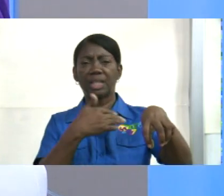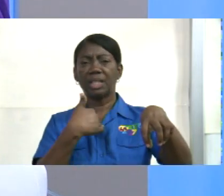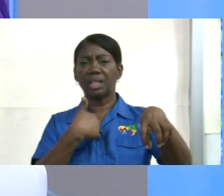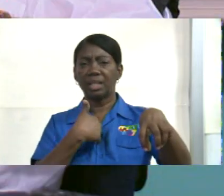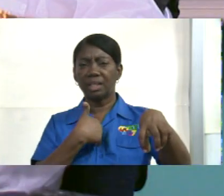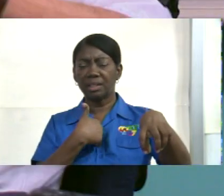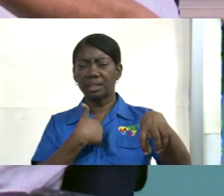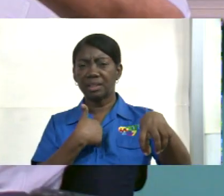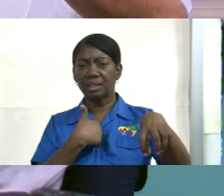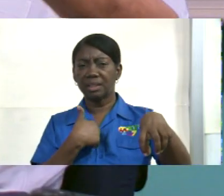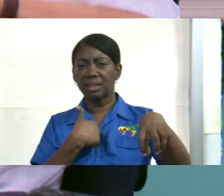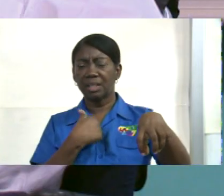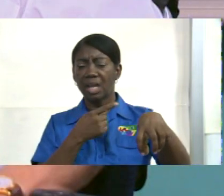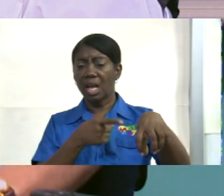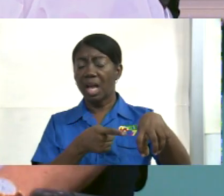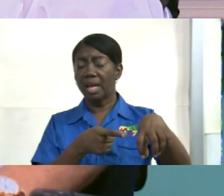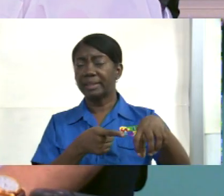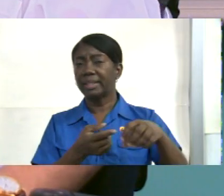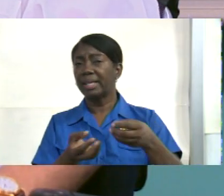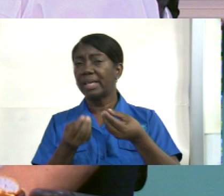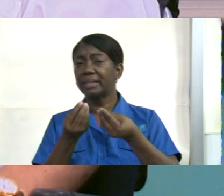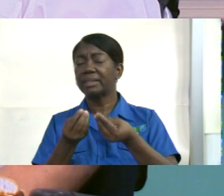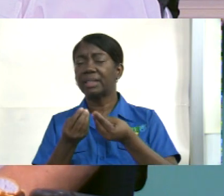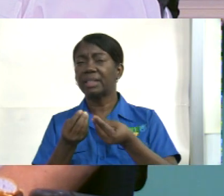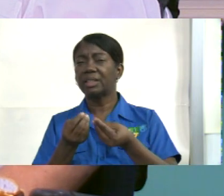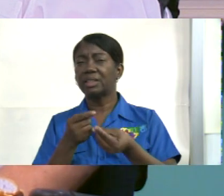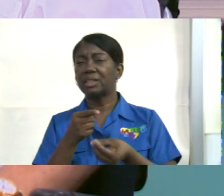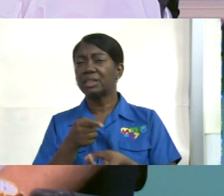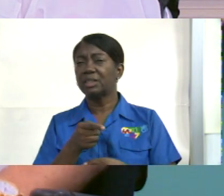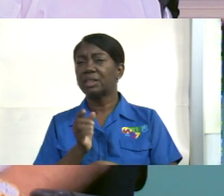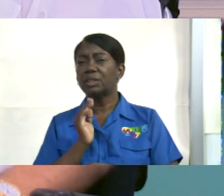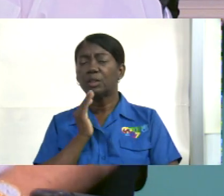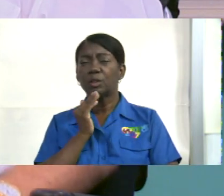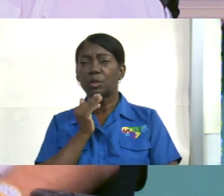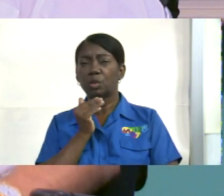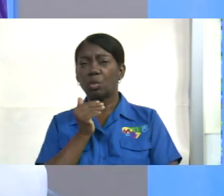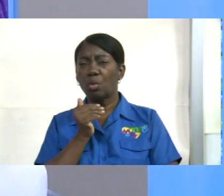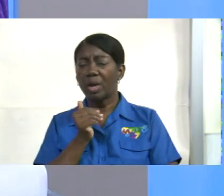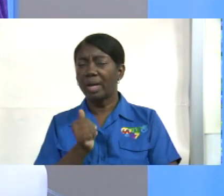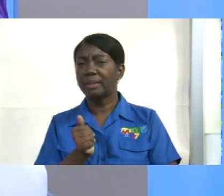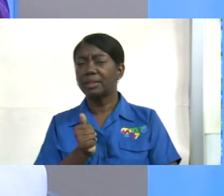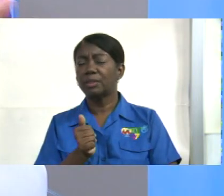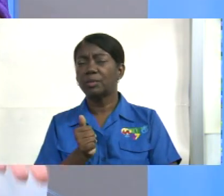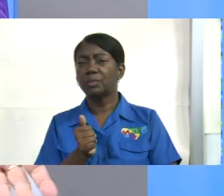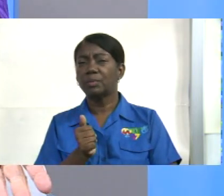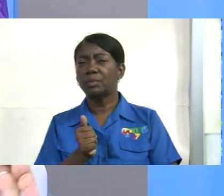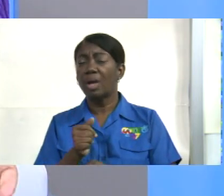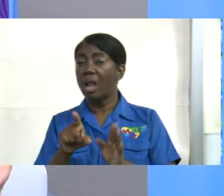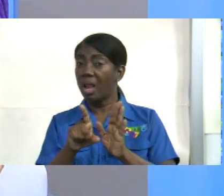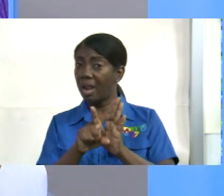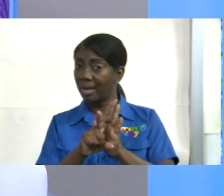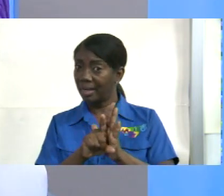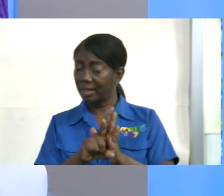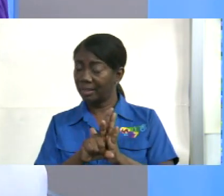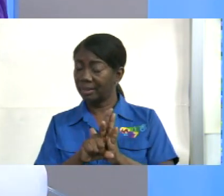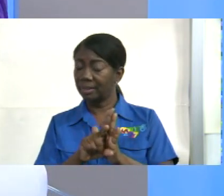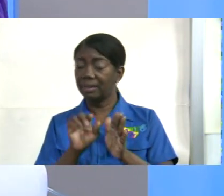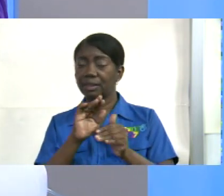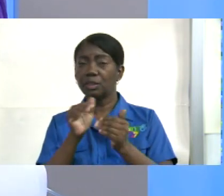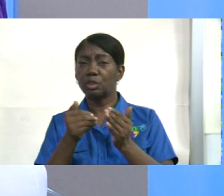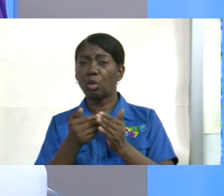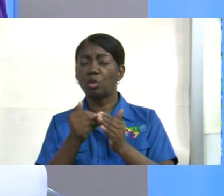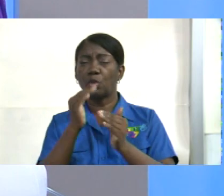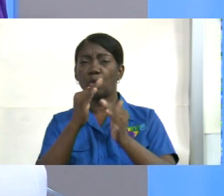que cargar porque no hay repos bueno pero según la ley todos los